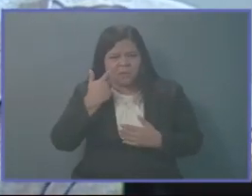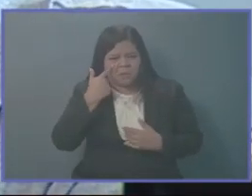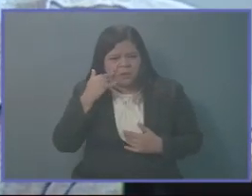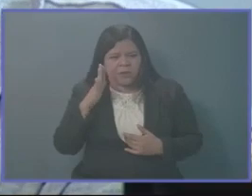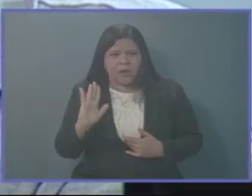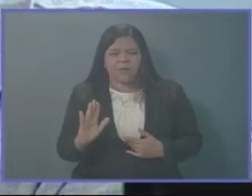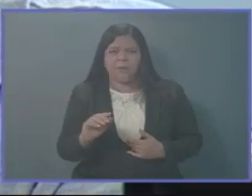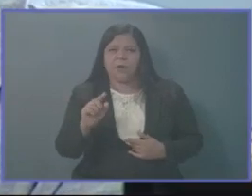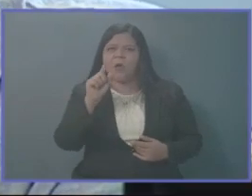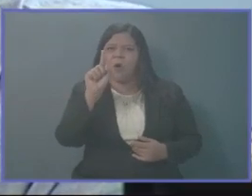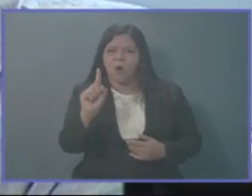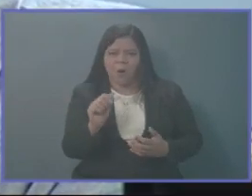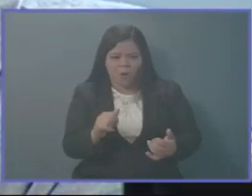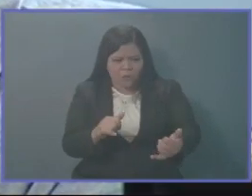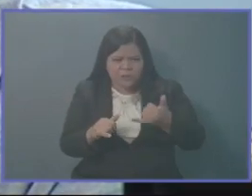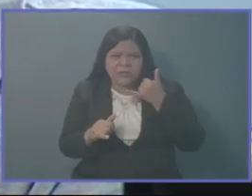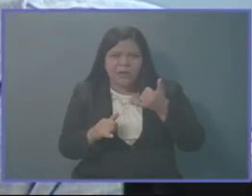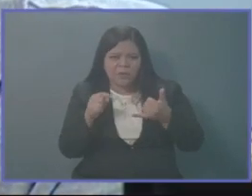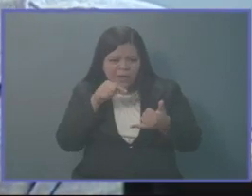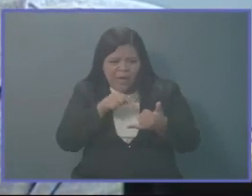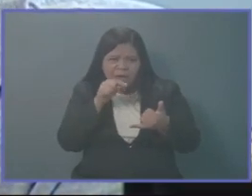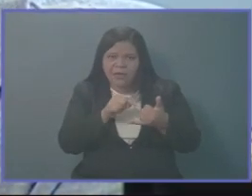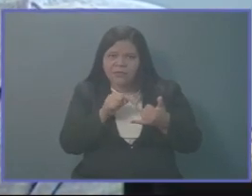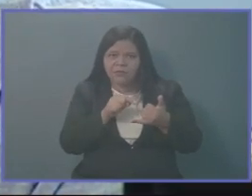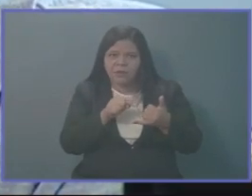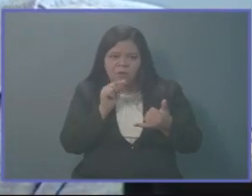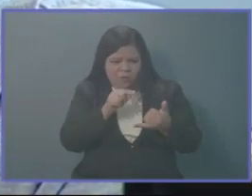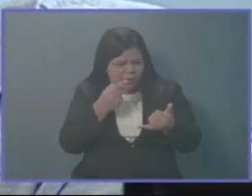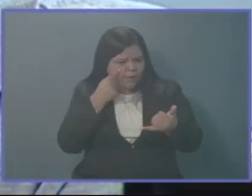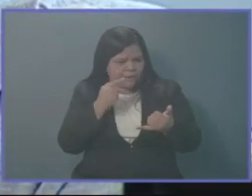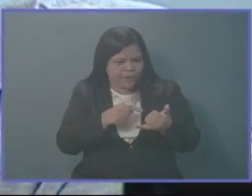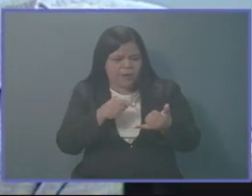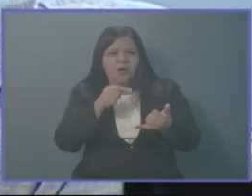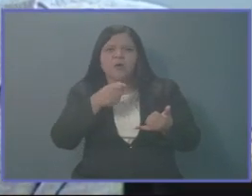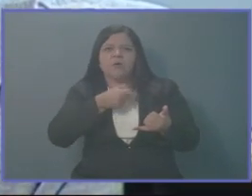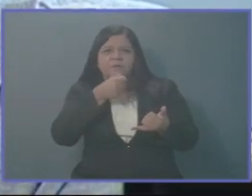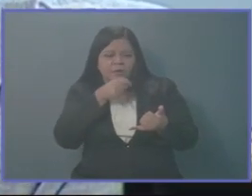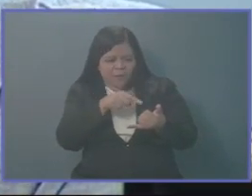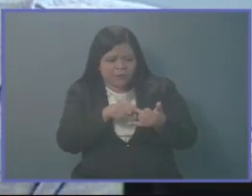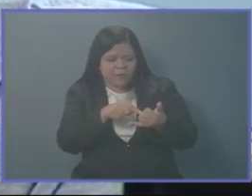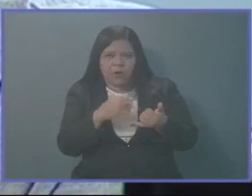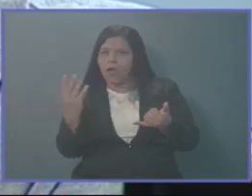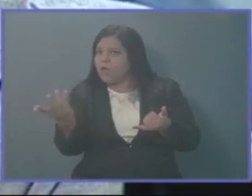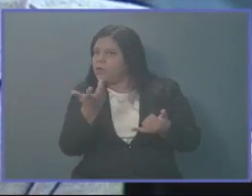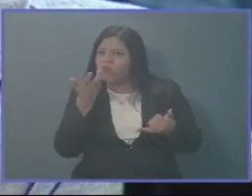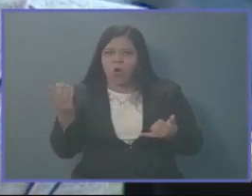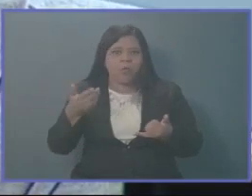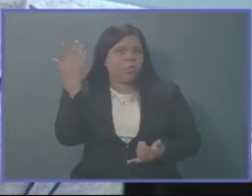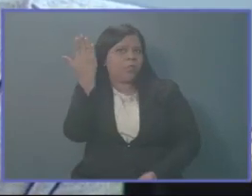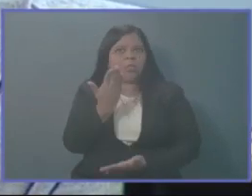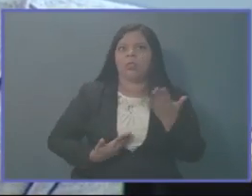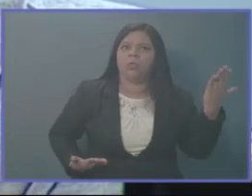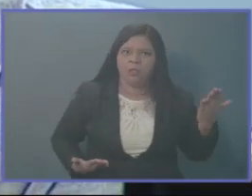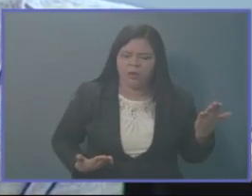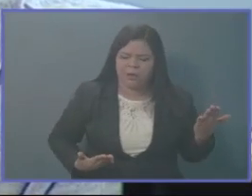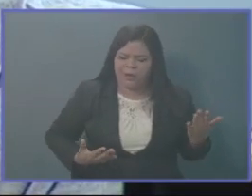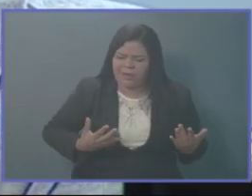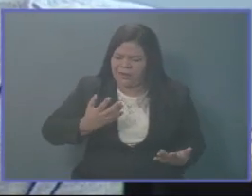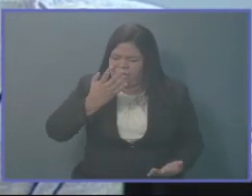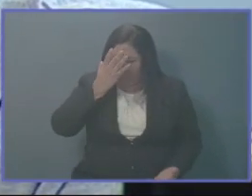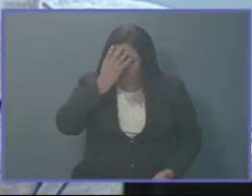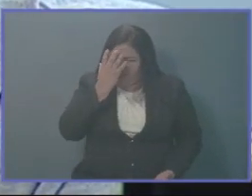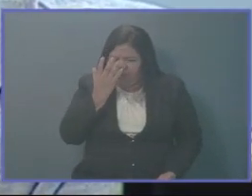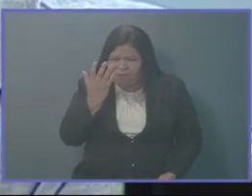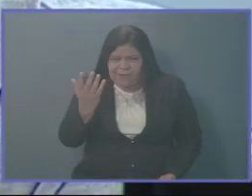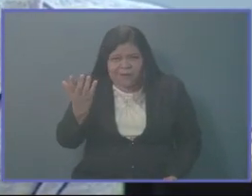con un mensaje nos hace correr, como sucedió anoche? Este es un órgano del Estado electo por la